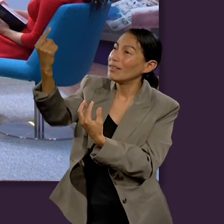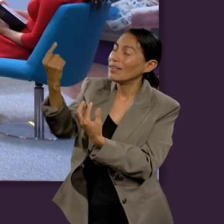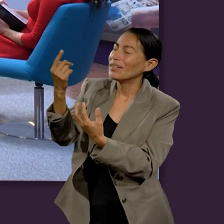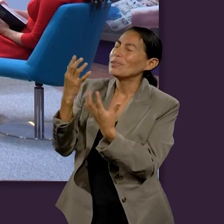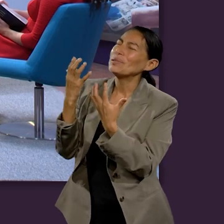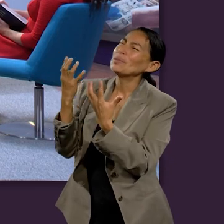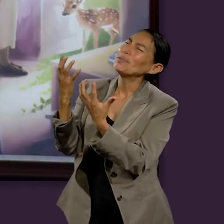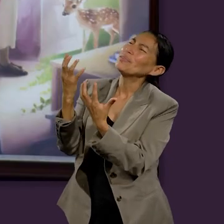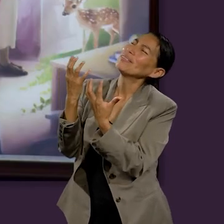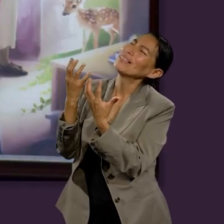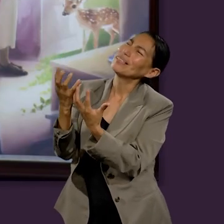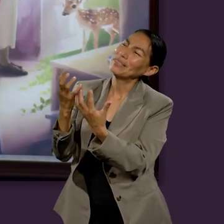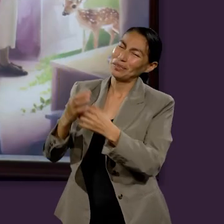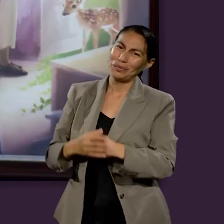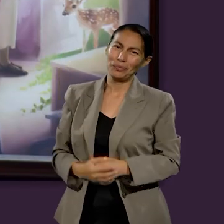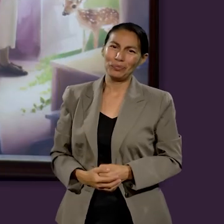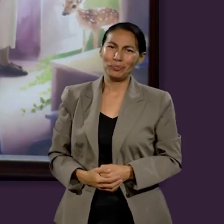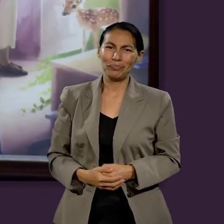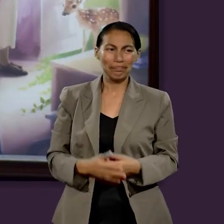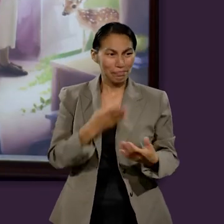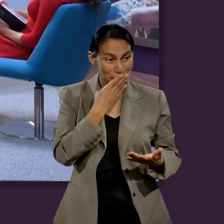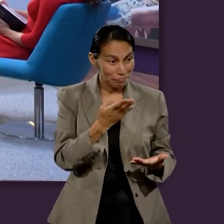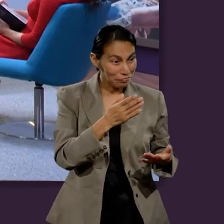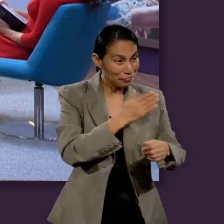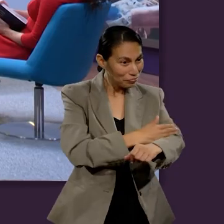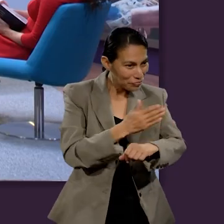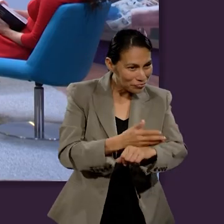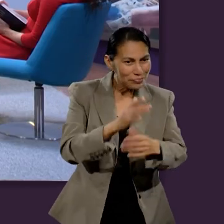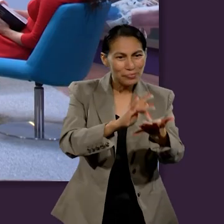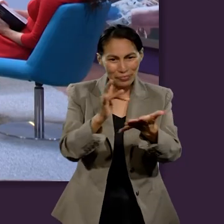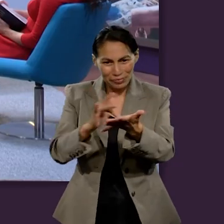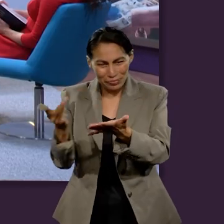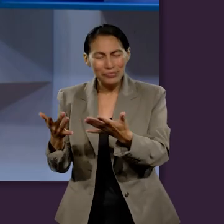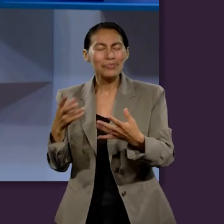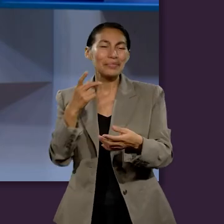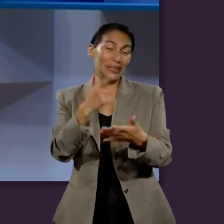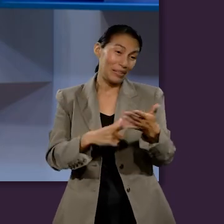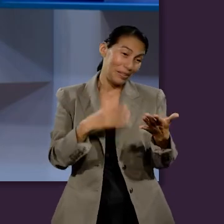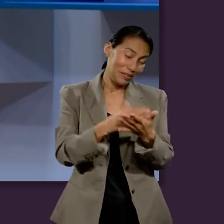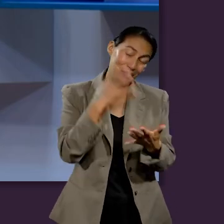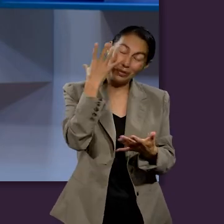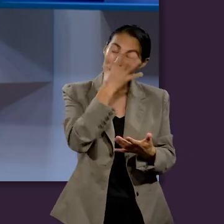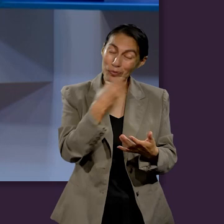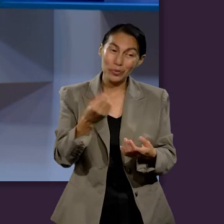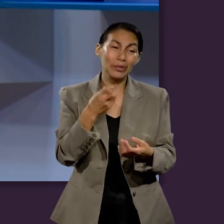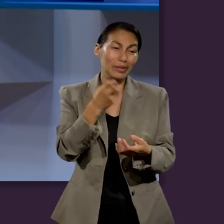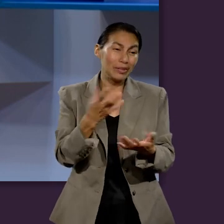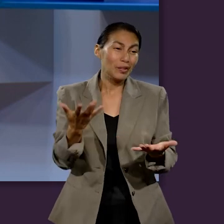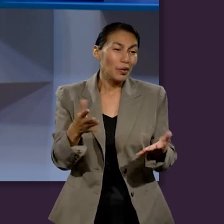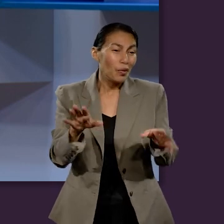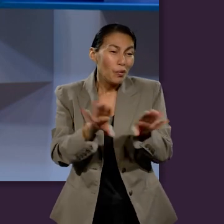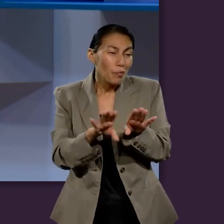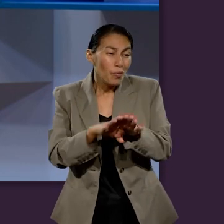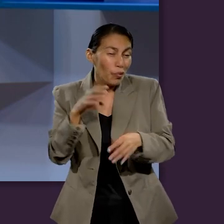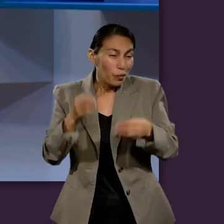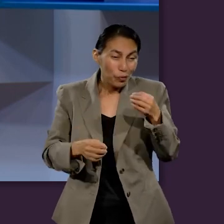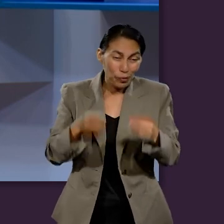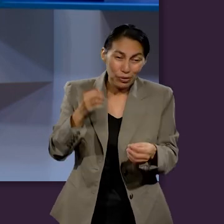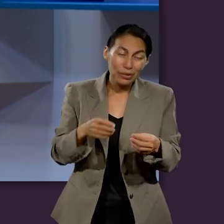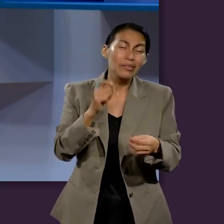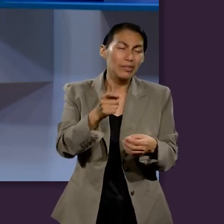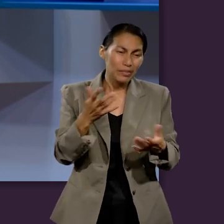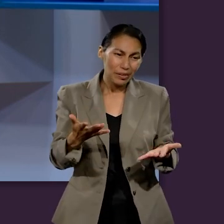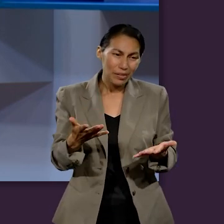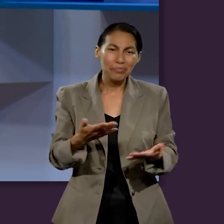es mi deseo verlo pronto. Muy bien. Gracias, compañeros, por aportar en esta lección fascinante